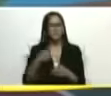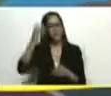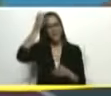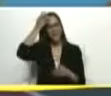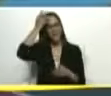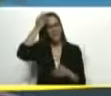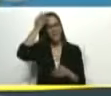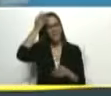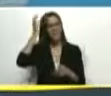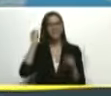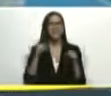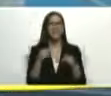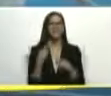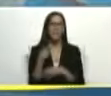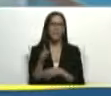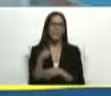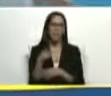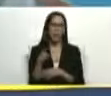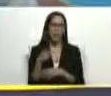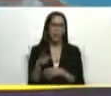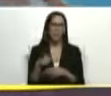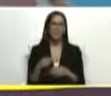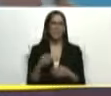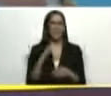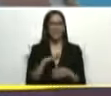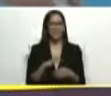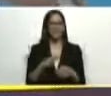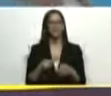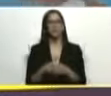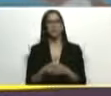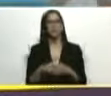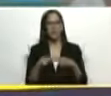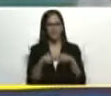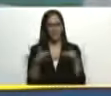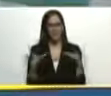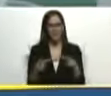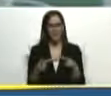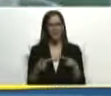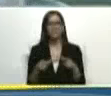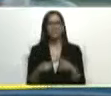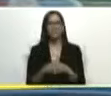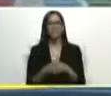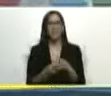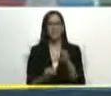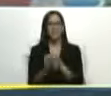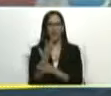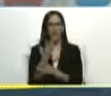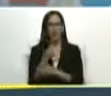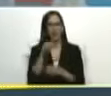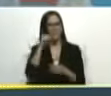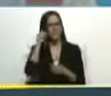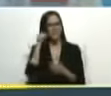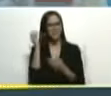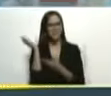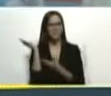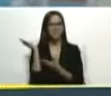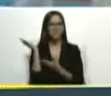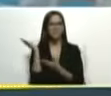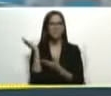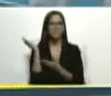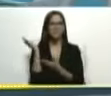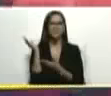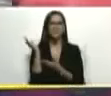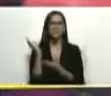de esta parroquia anda con su traje típico que es un araguanay adelante mi comandante para